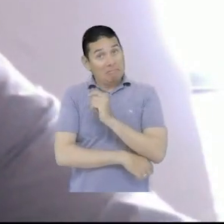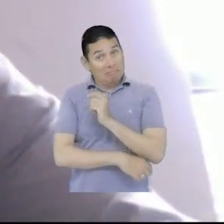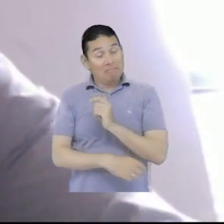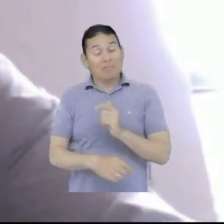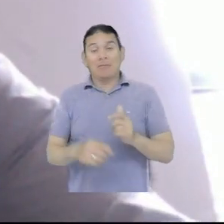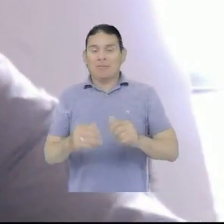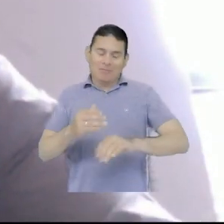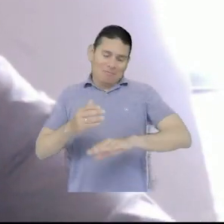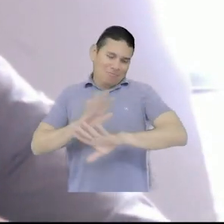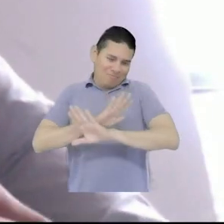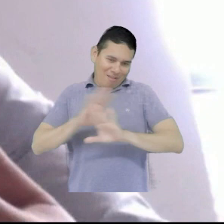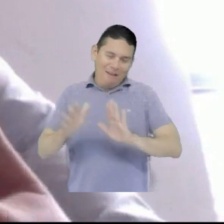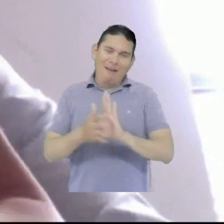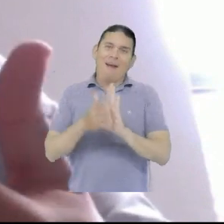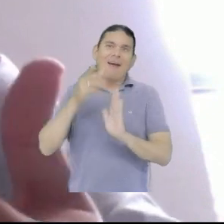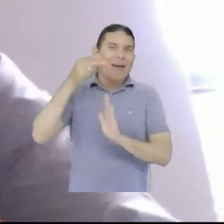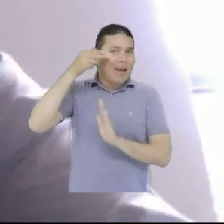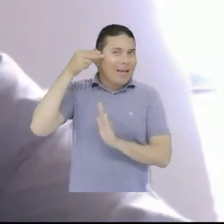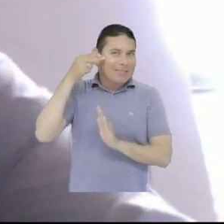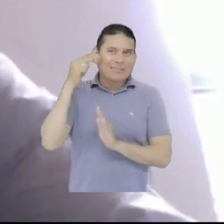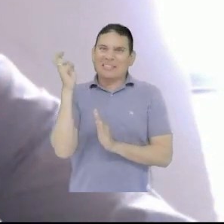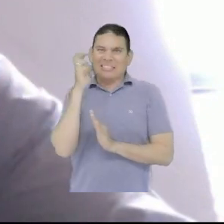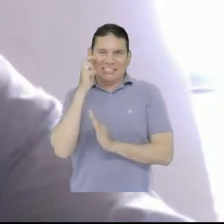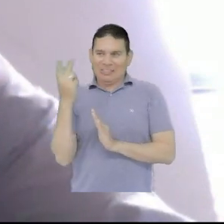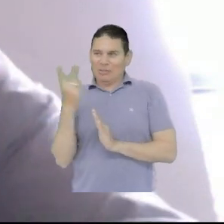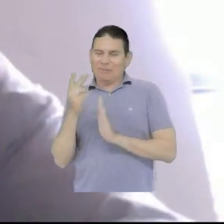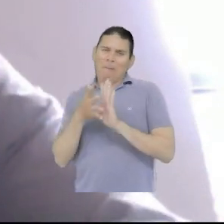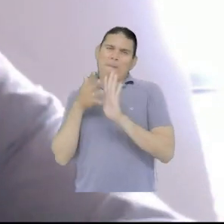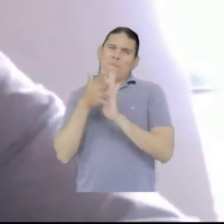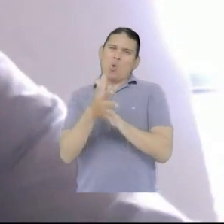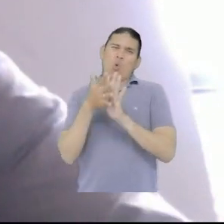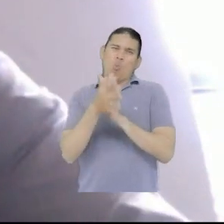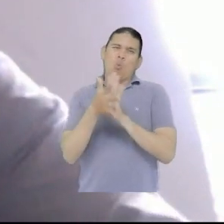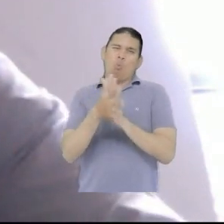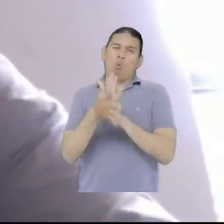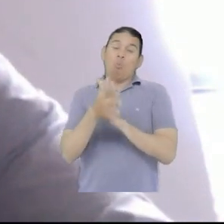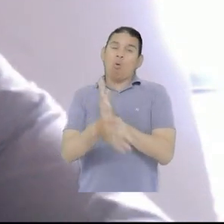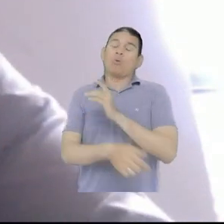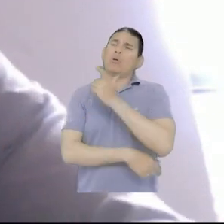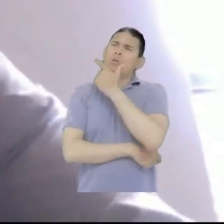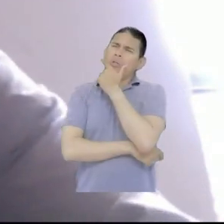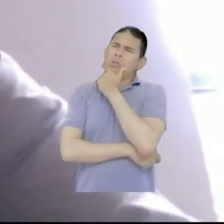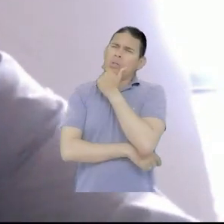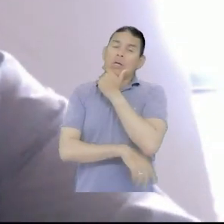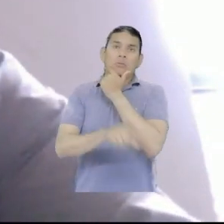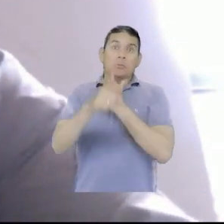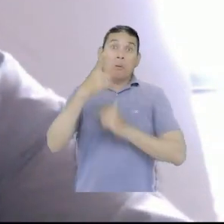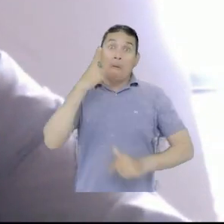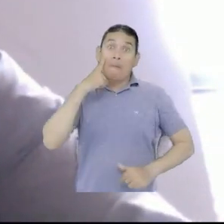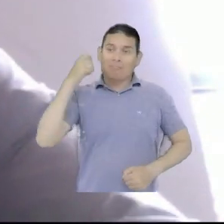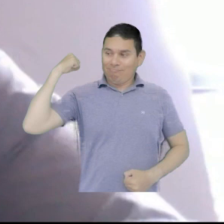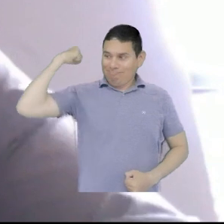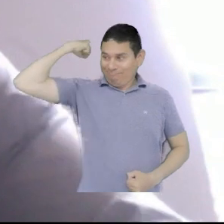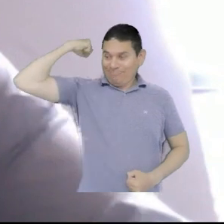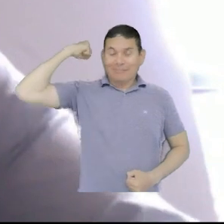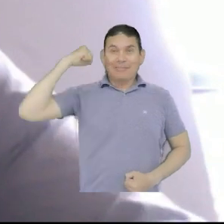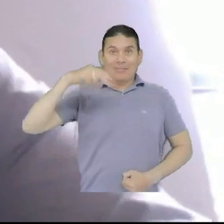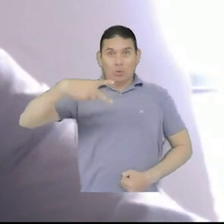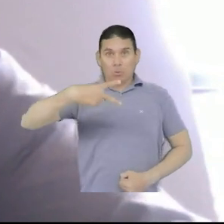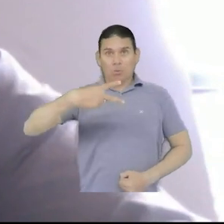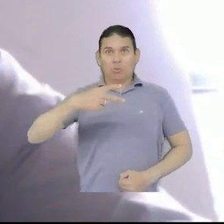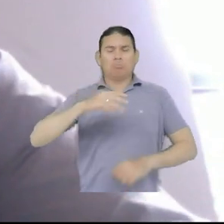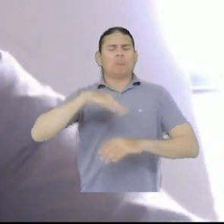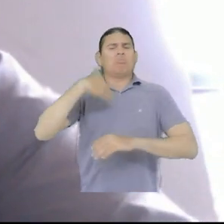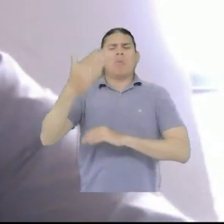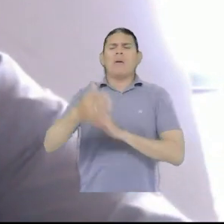organizacional y todo lo que hemos charlado en este espacio con Gens y César estar muy pendientes en la jugada con Sport